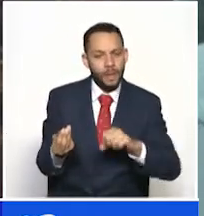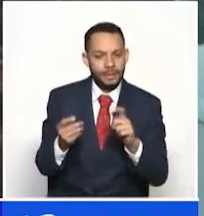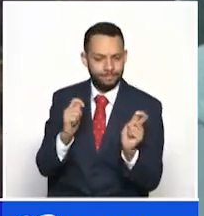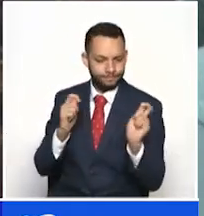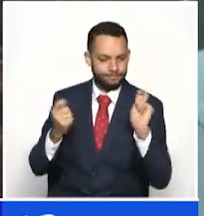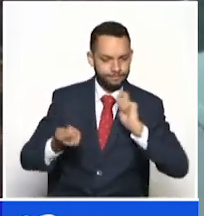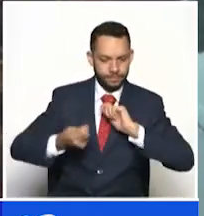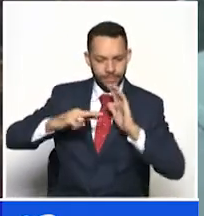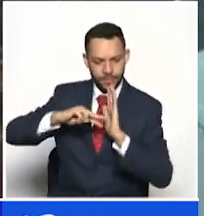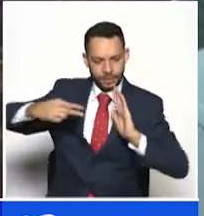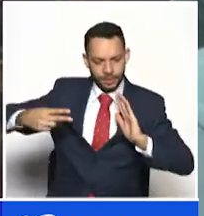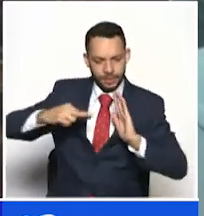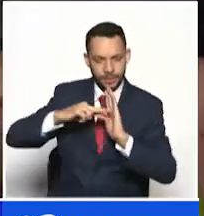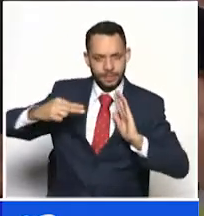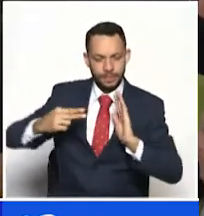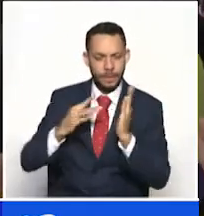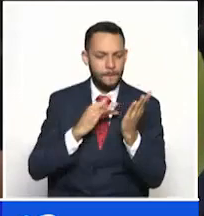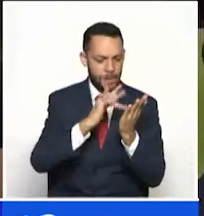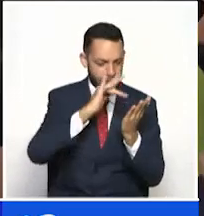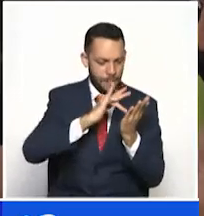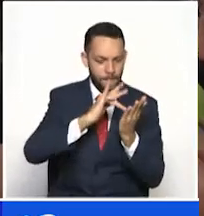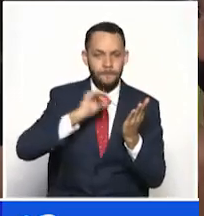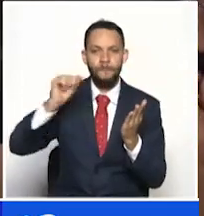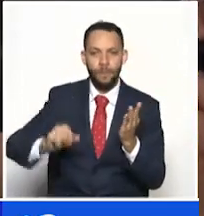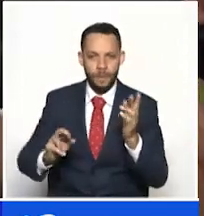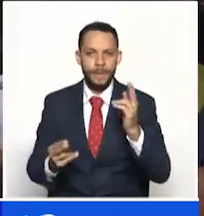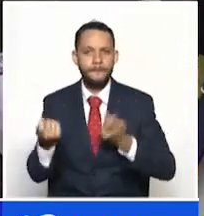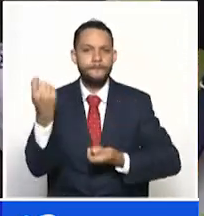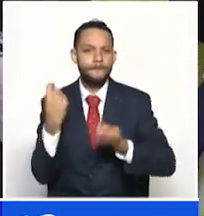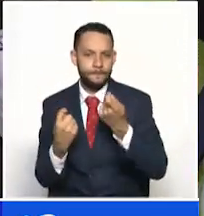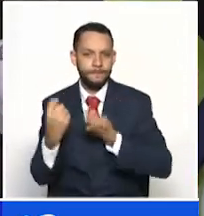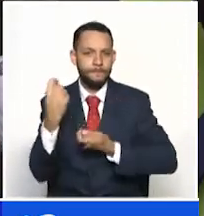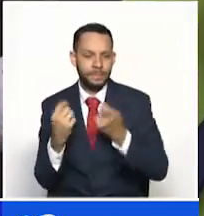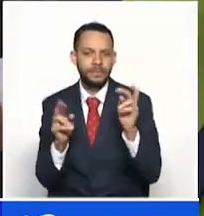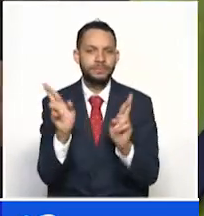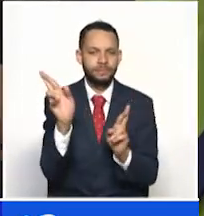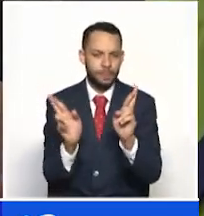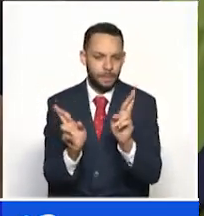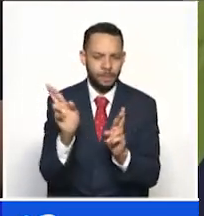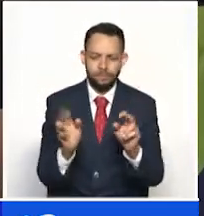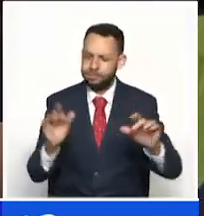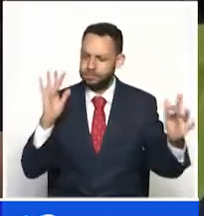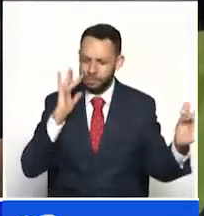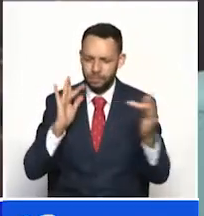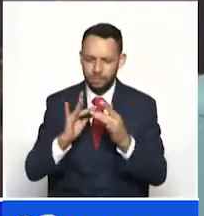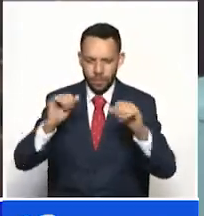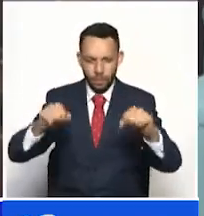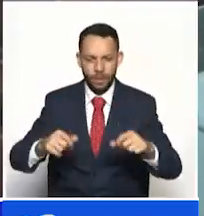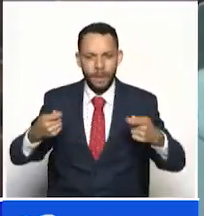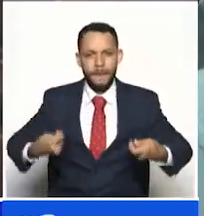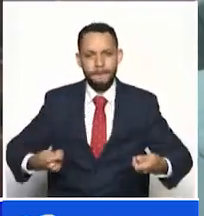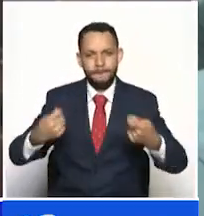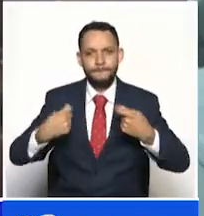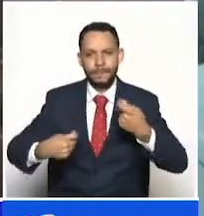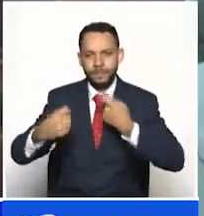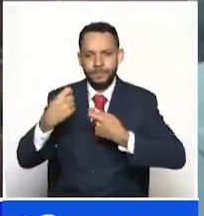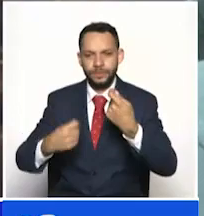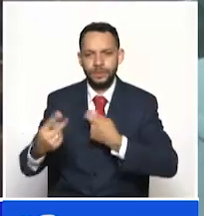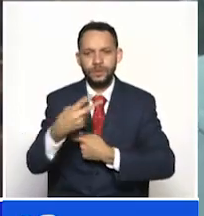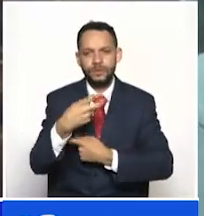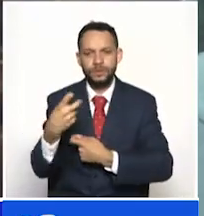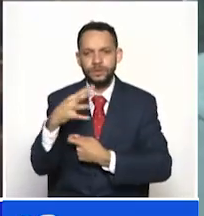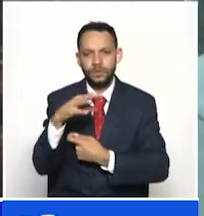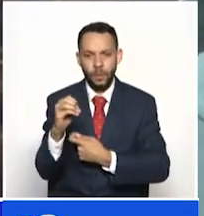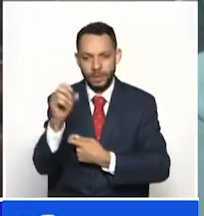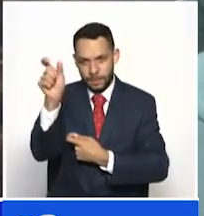digital que empezamos a hacer en la lotería, ellos también puedan hacer parte de esa transformación y podamos tener muchos de esos 250 loteros vendiendo